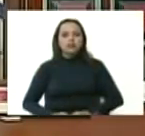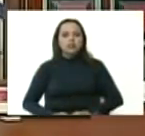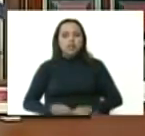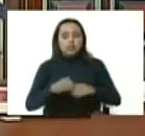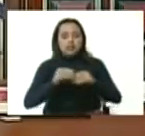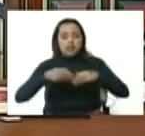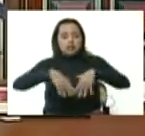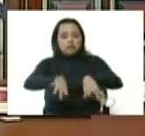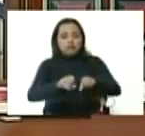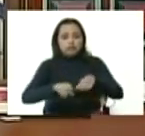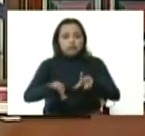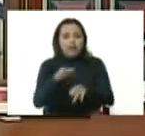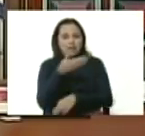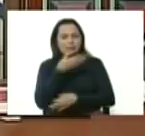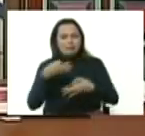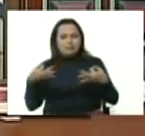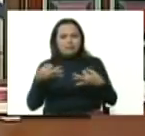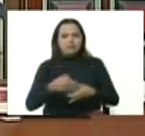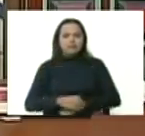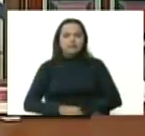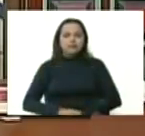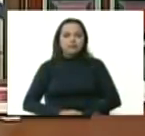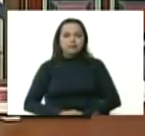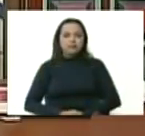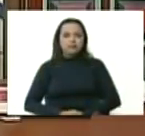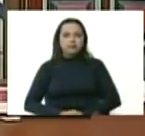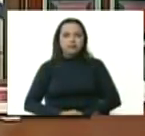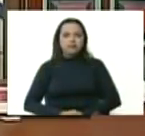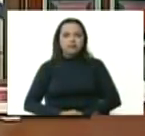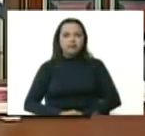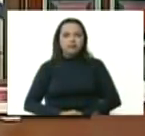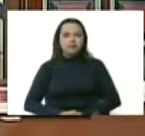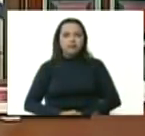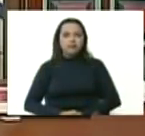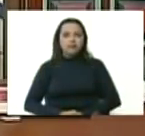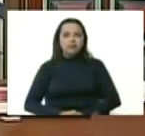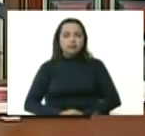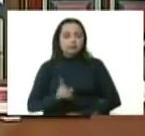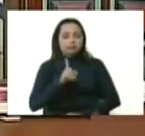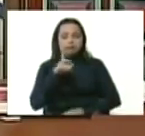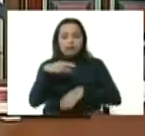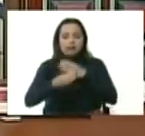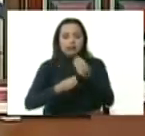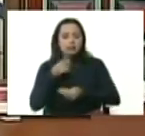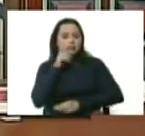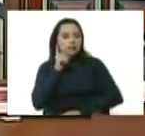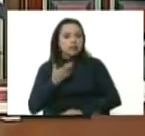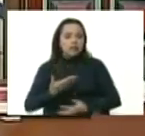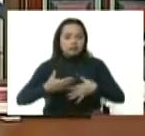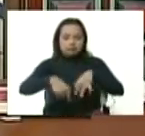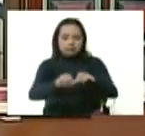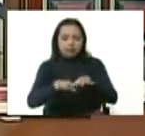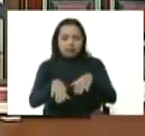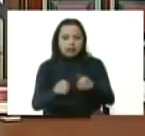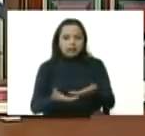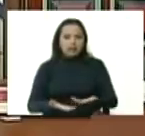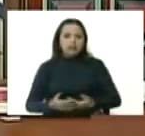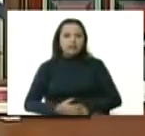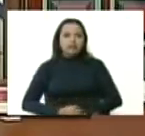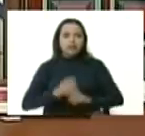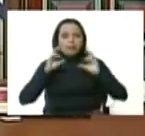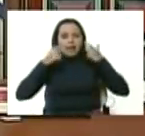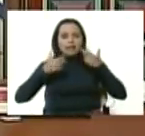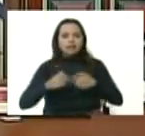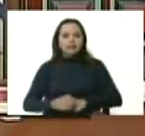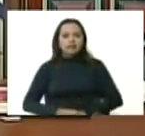precocida de la mejor calidad sin meterle trampa a la gente en la harina de maíz precocida y